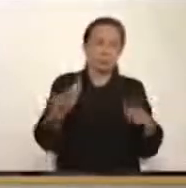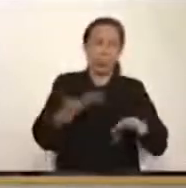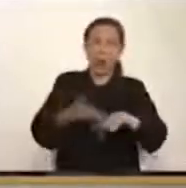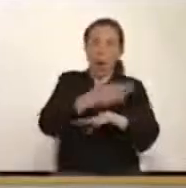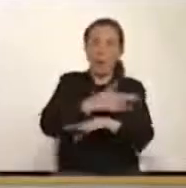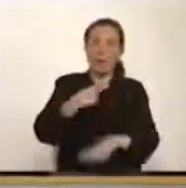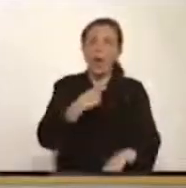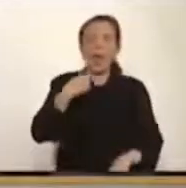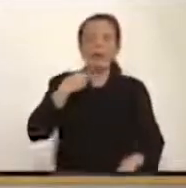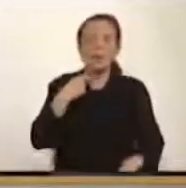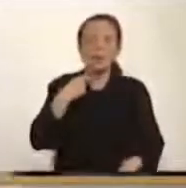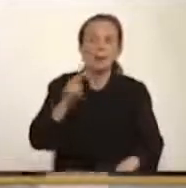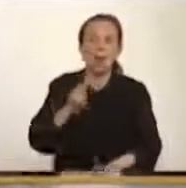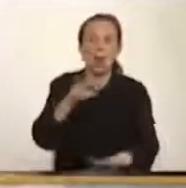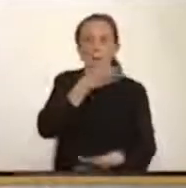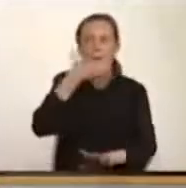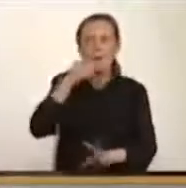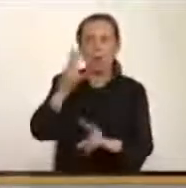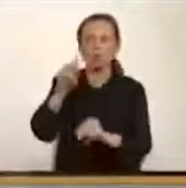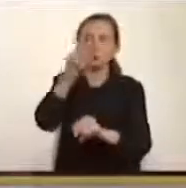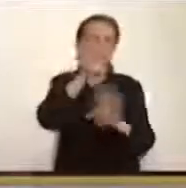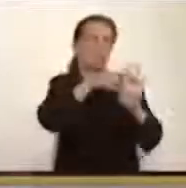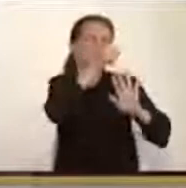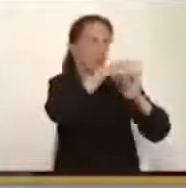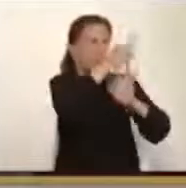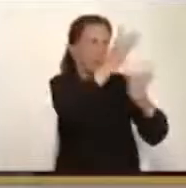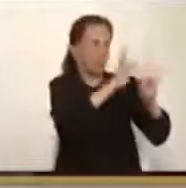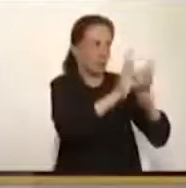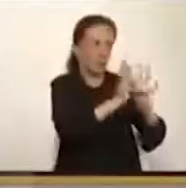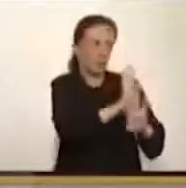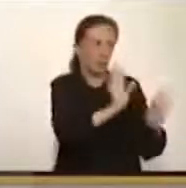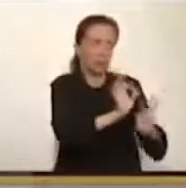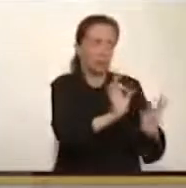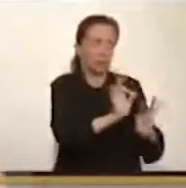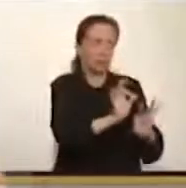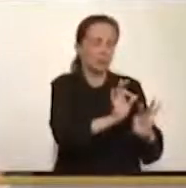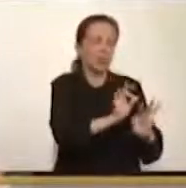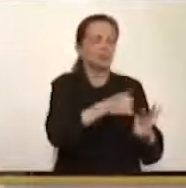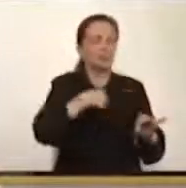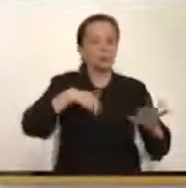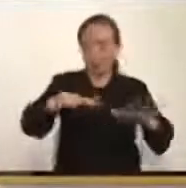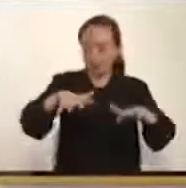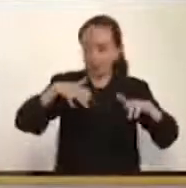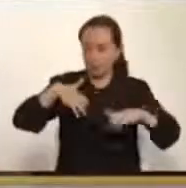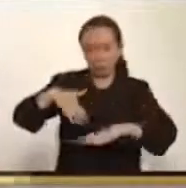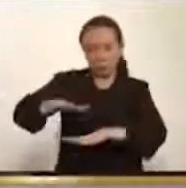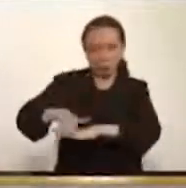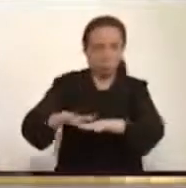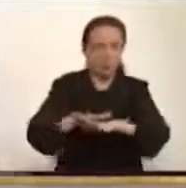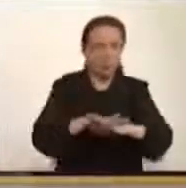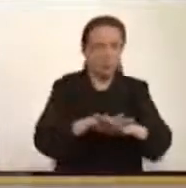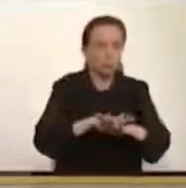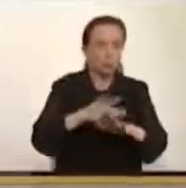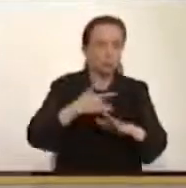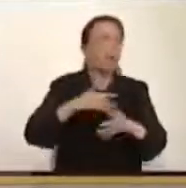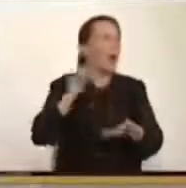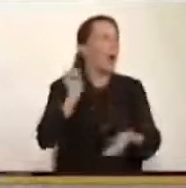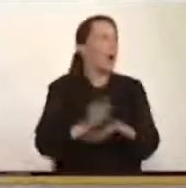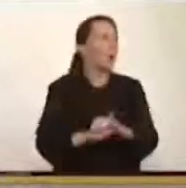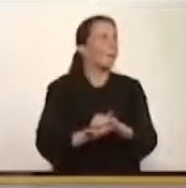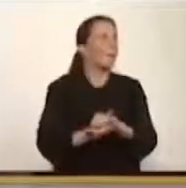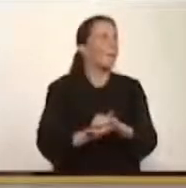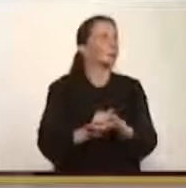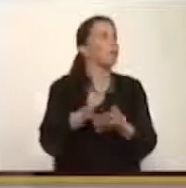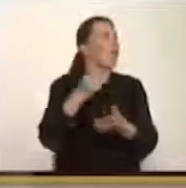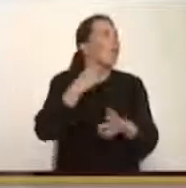en la oportunidad, señor presidente del Senado. Y le voy a pedir a esta plenaria que me apruebe el